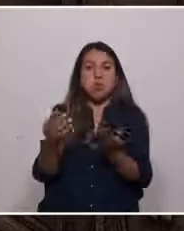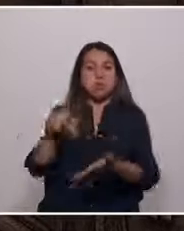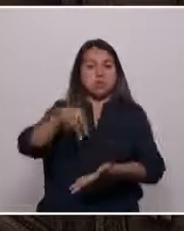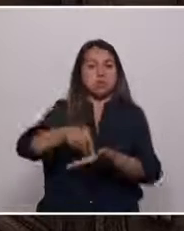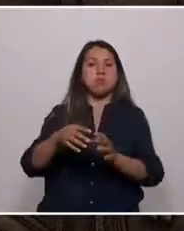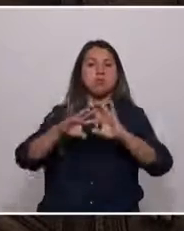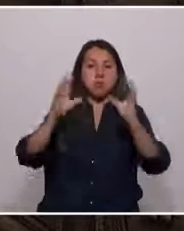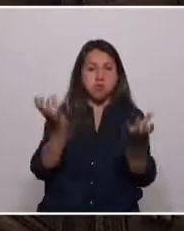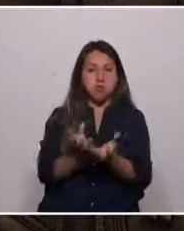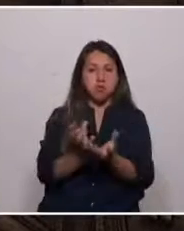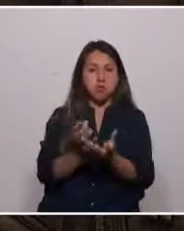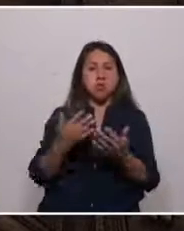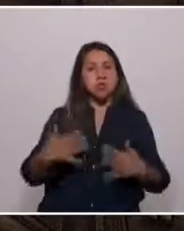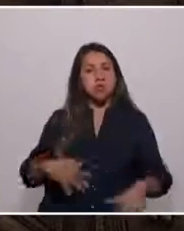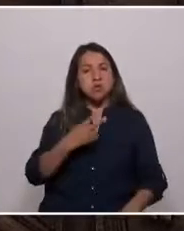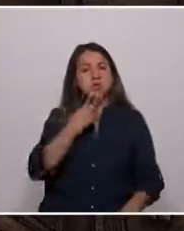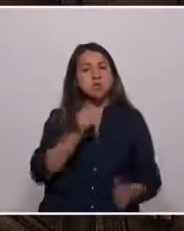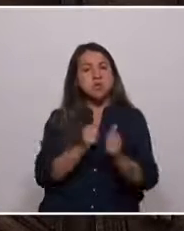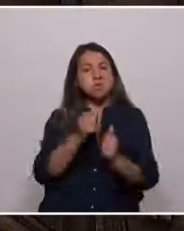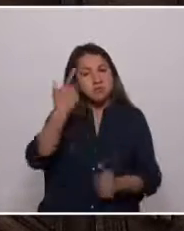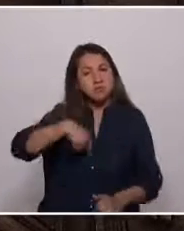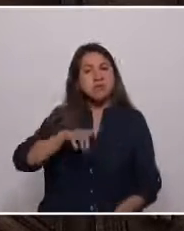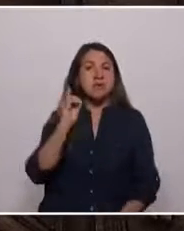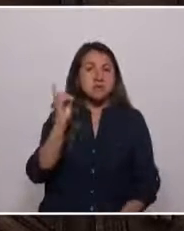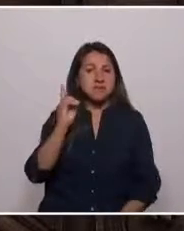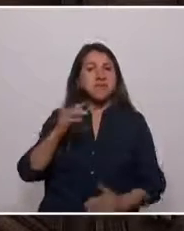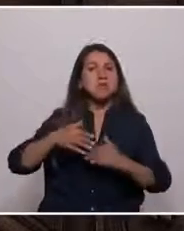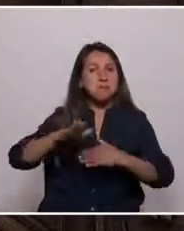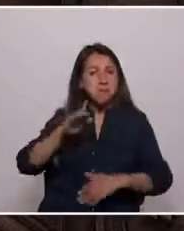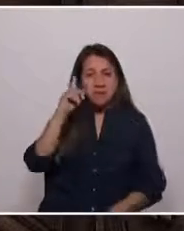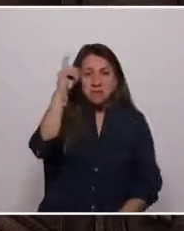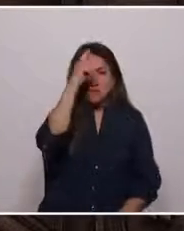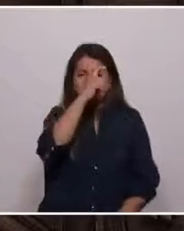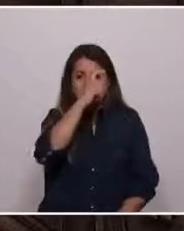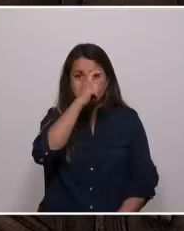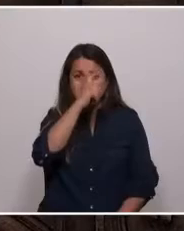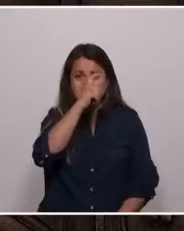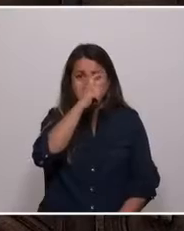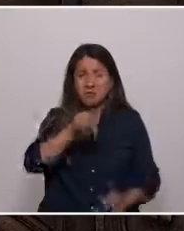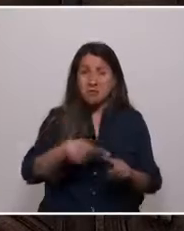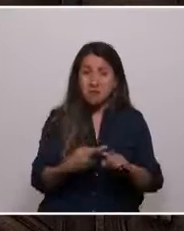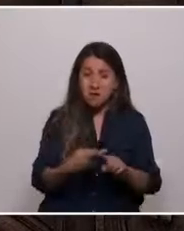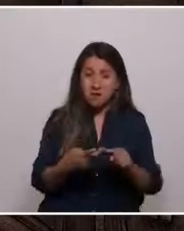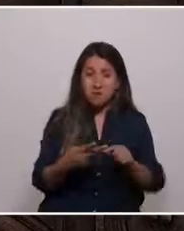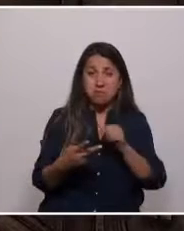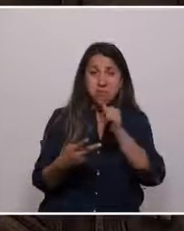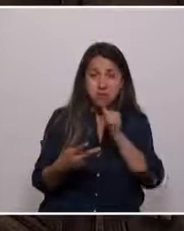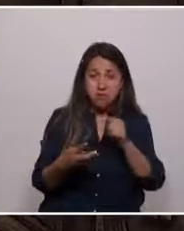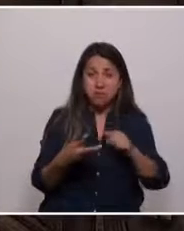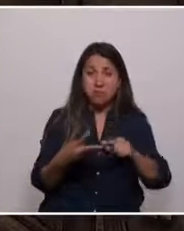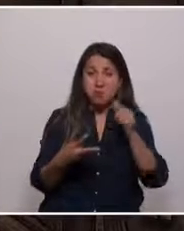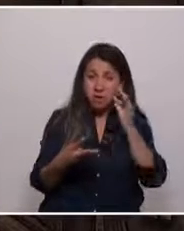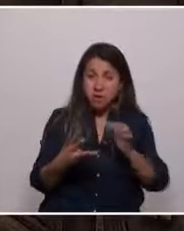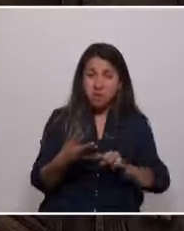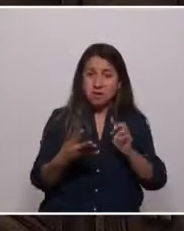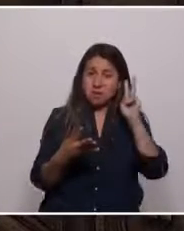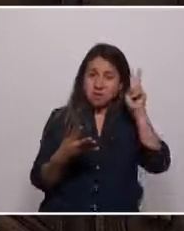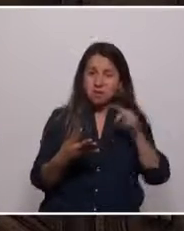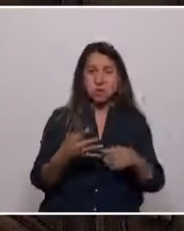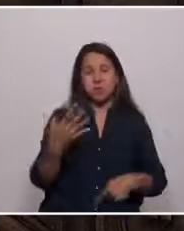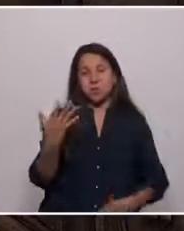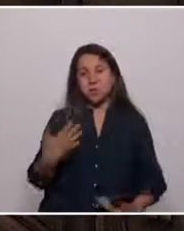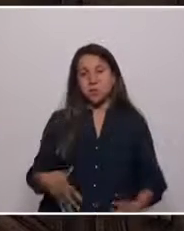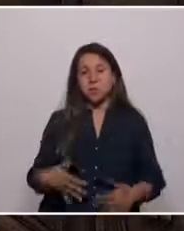con discapacidad es aún más difícil si además se es pobre. Creo en el diálogo